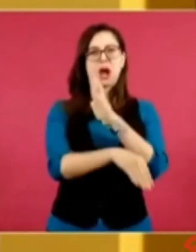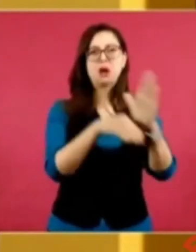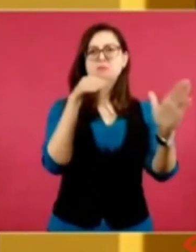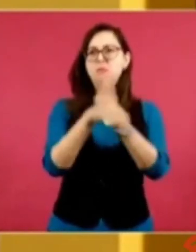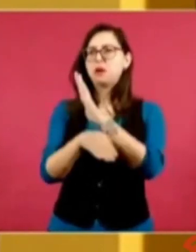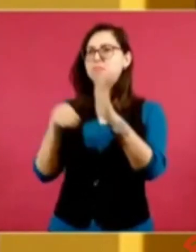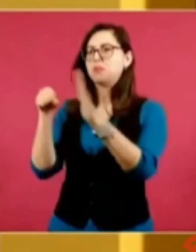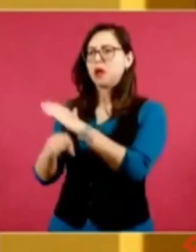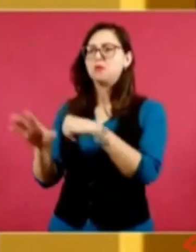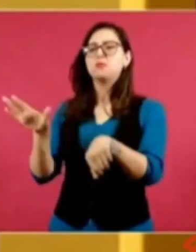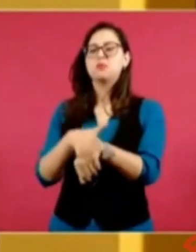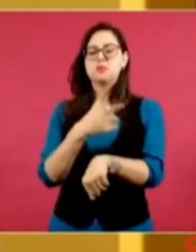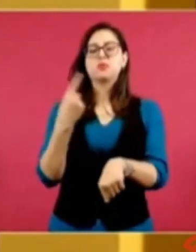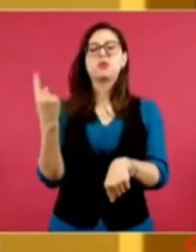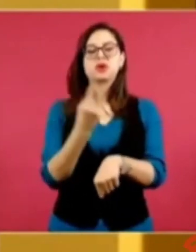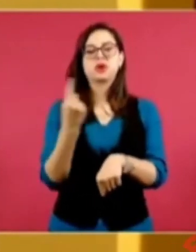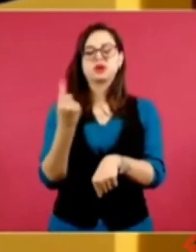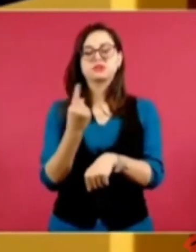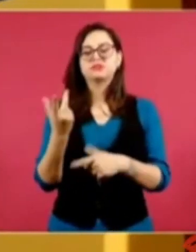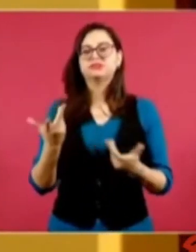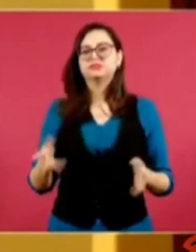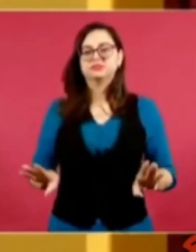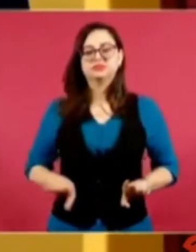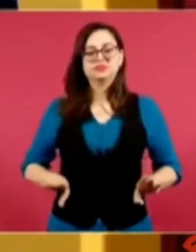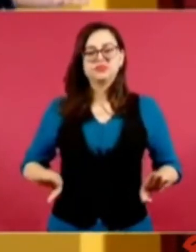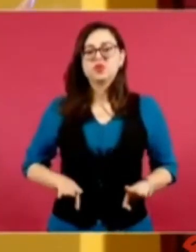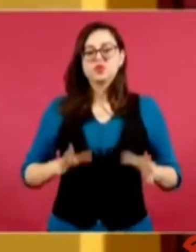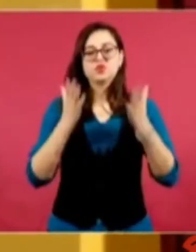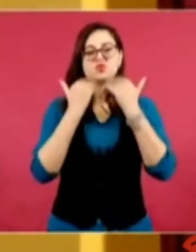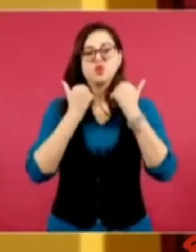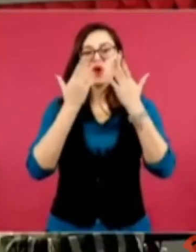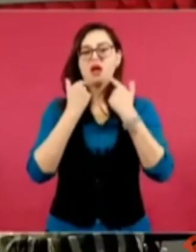es cosa nada más de ver lo que hicieron con Assange